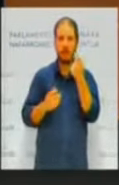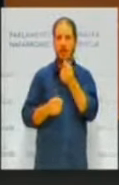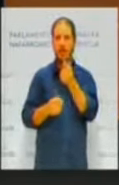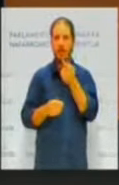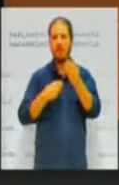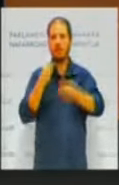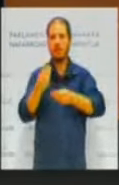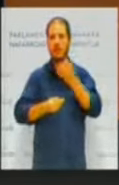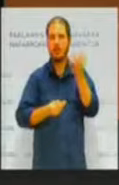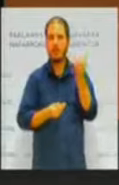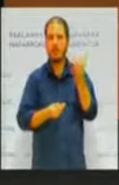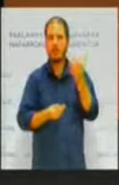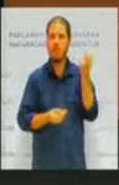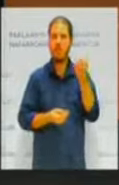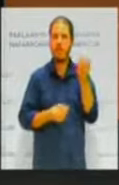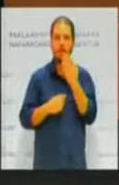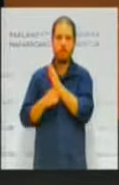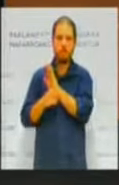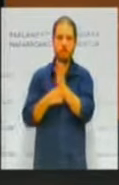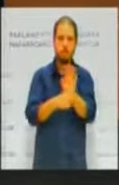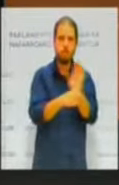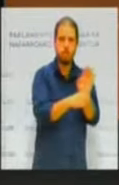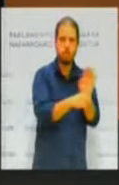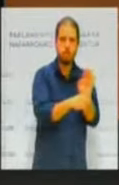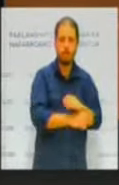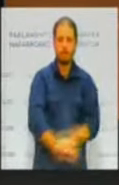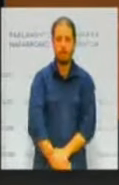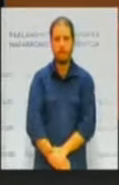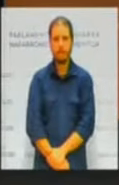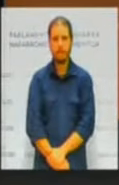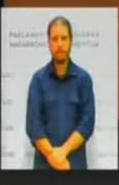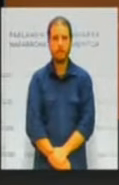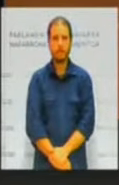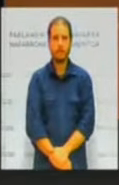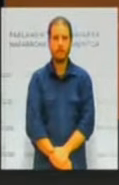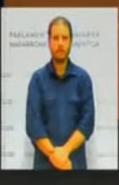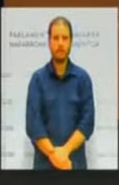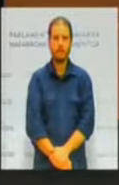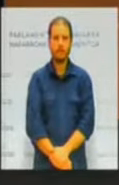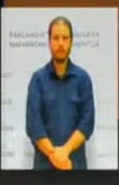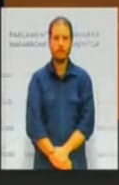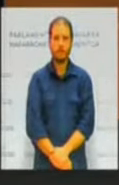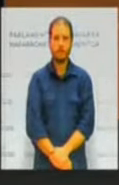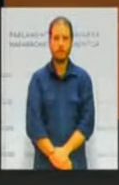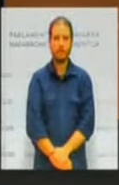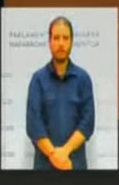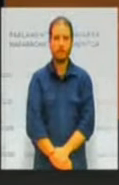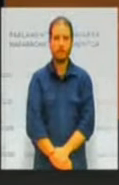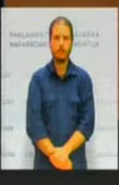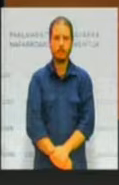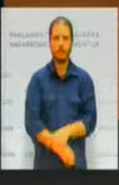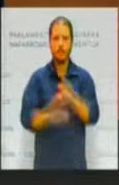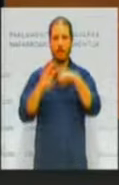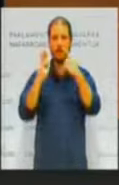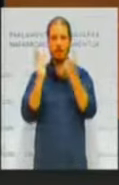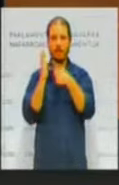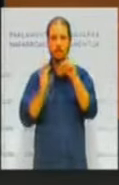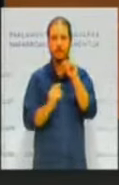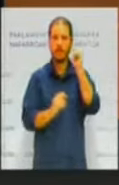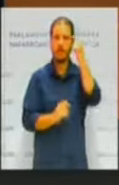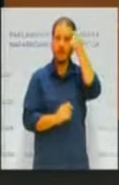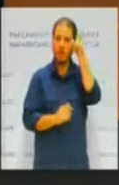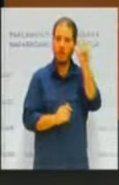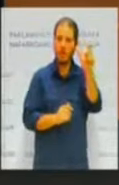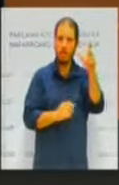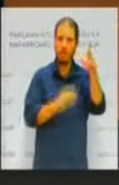ese dinero público. Por tanto, como les decía, la ley moderniza y actualiza el concepto de la transparencia. También dota